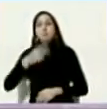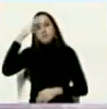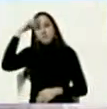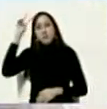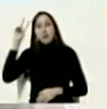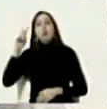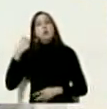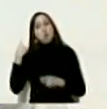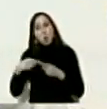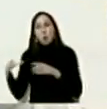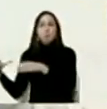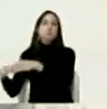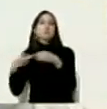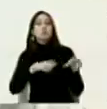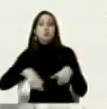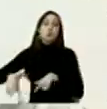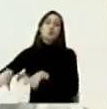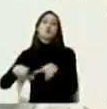de México